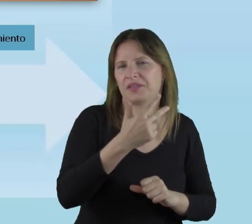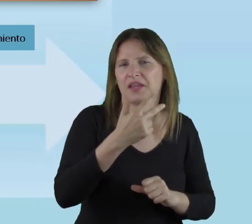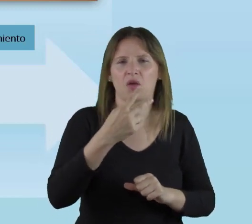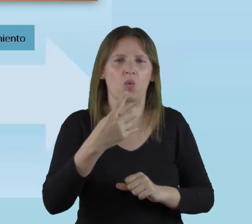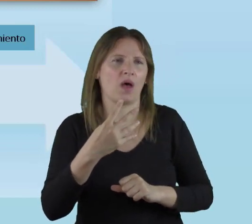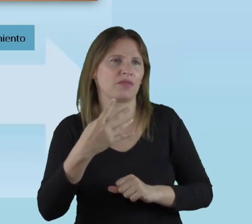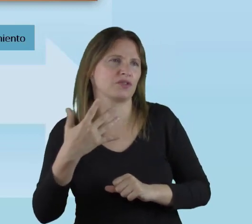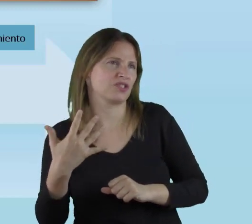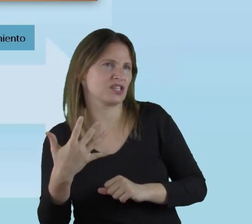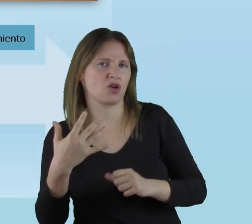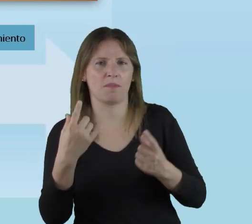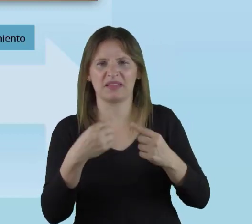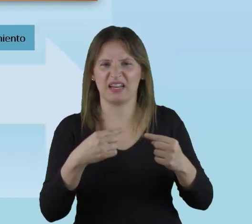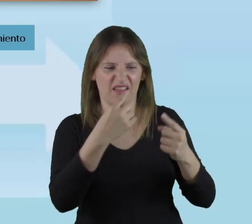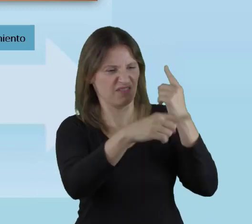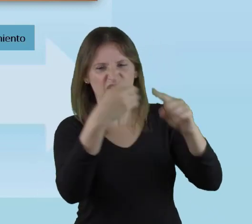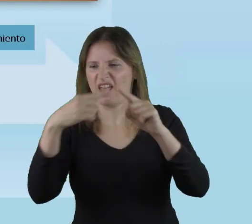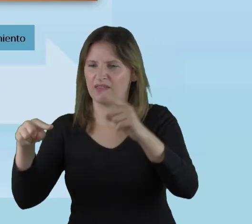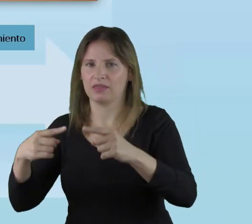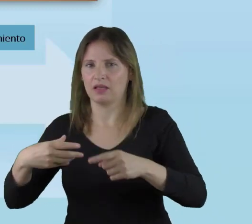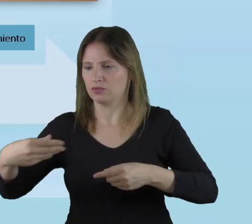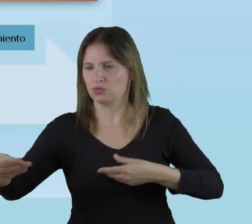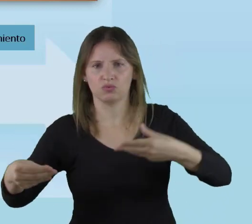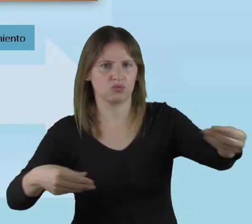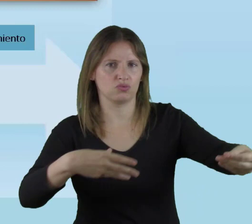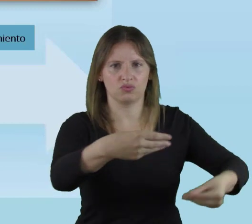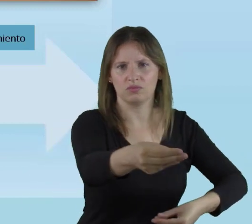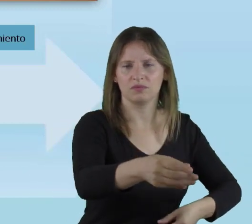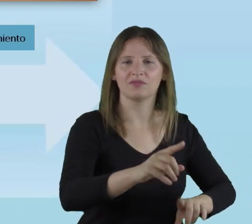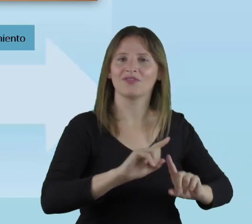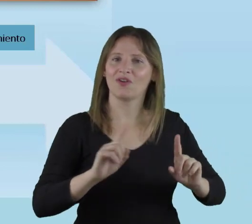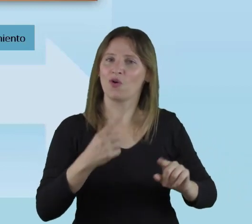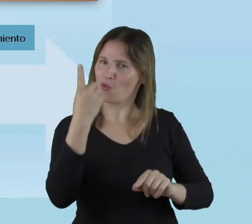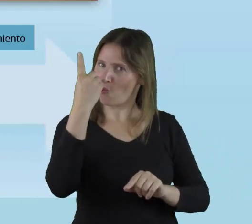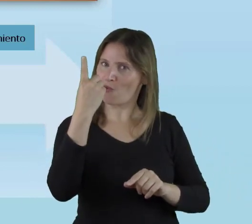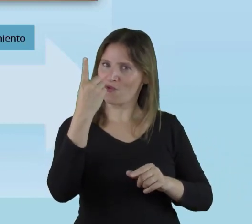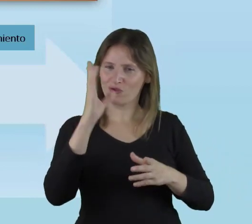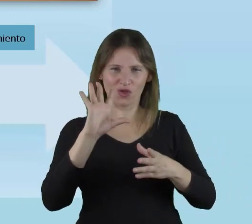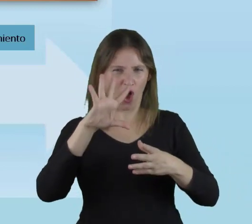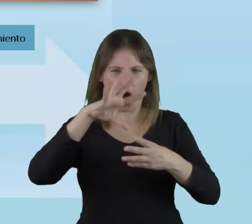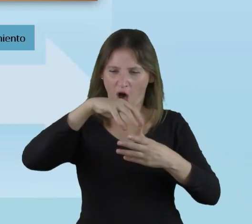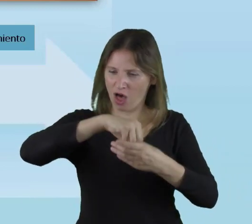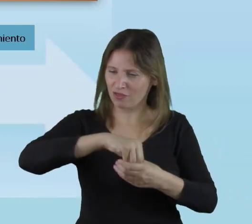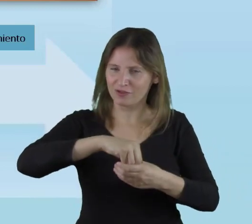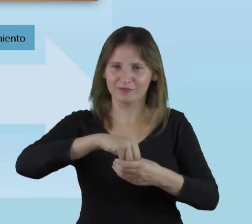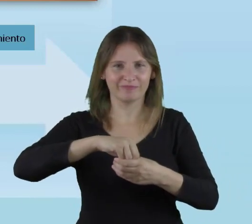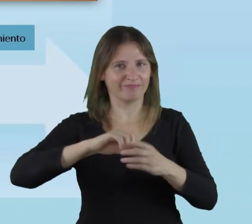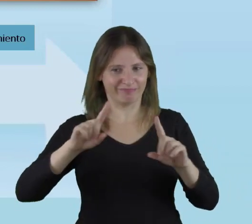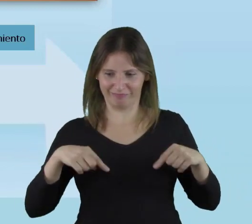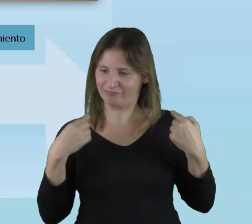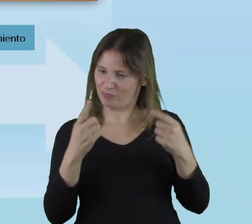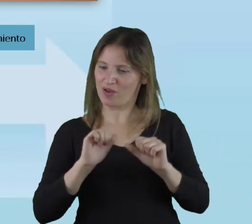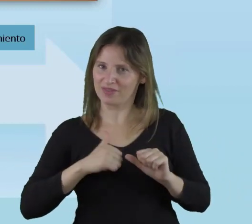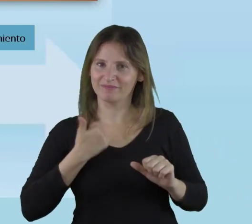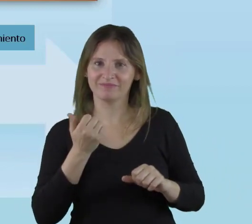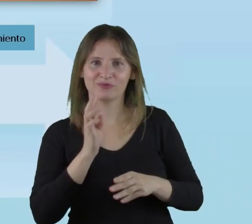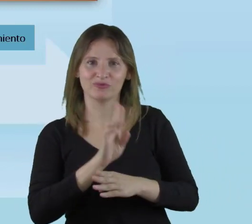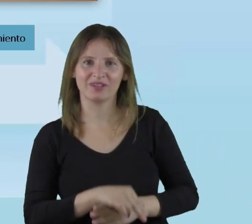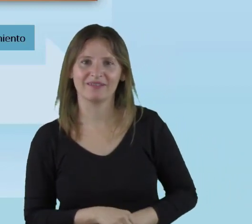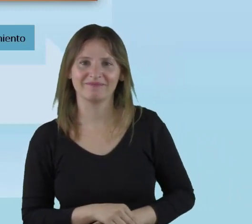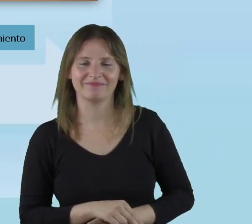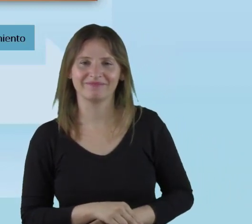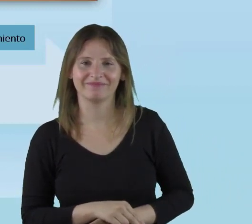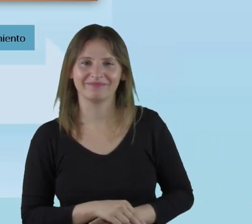tres, cuatro, cinco materiales diferentes o tendría que pensar cuál es el material que